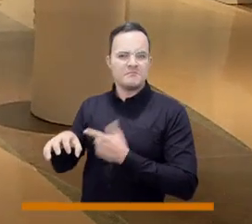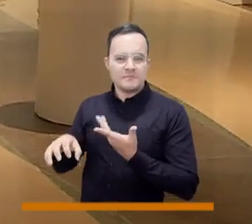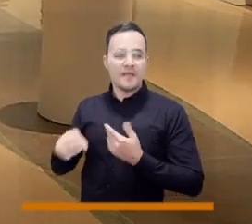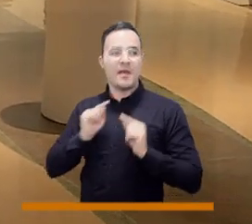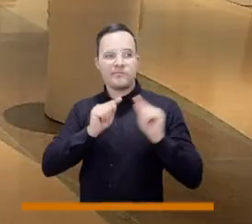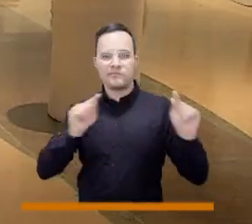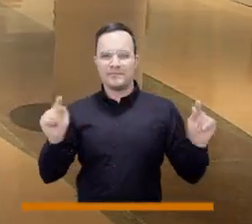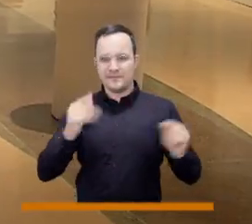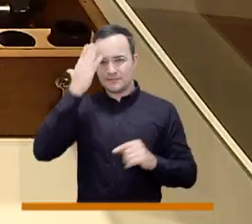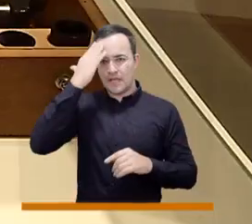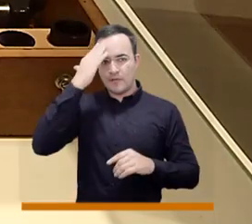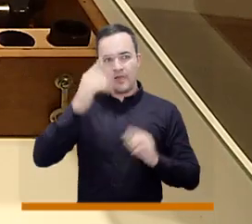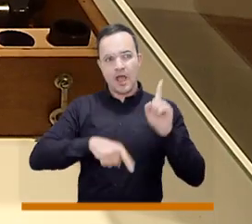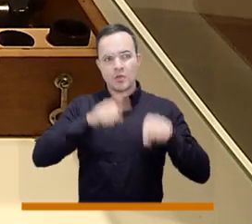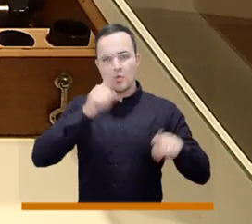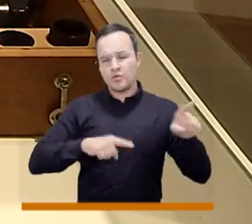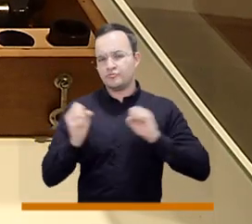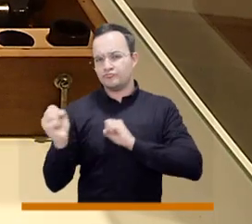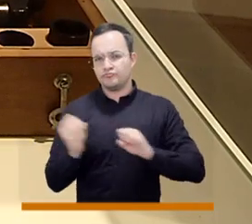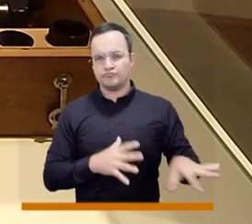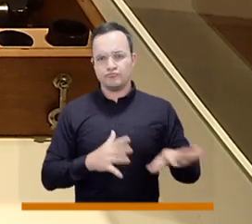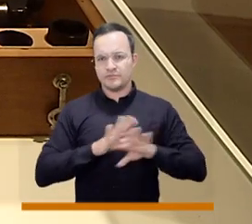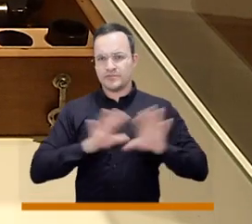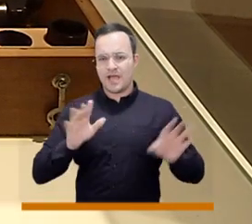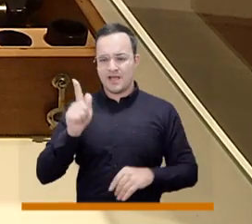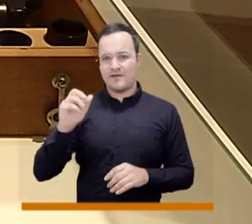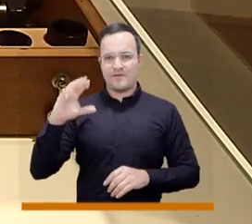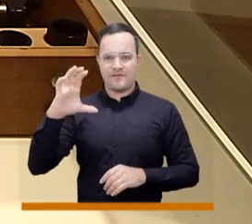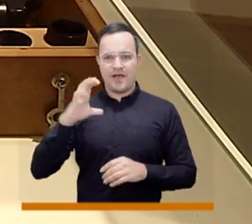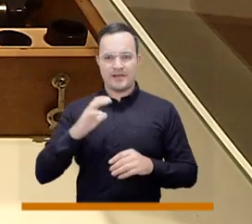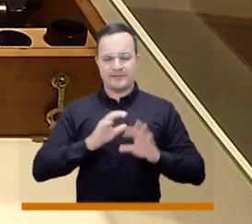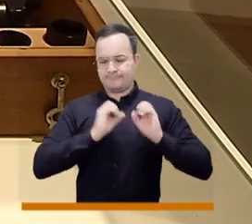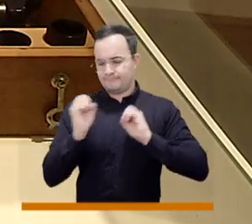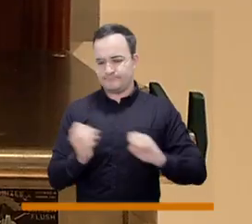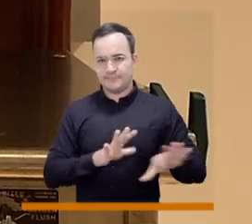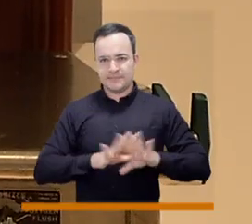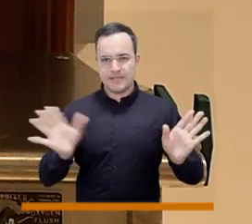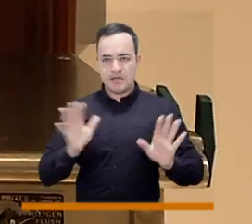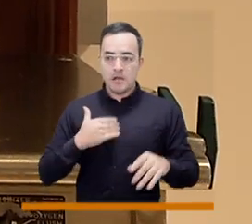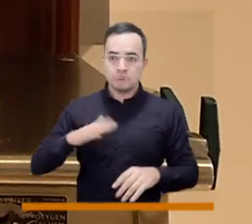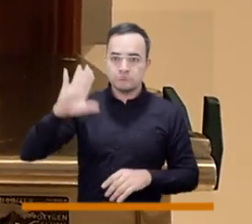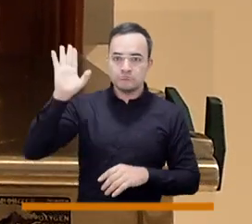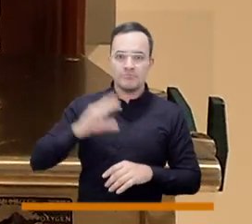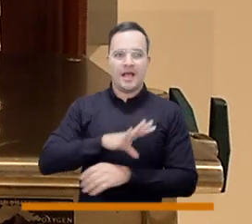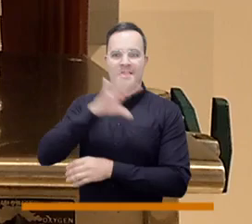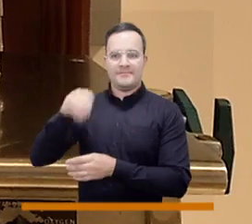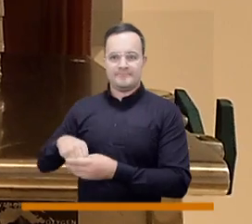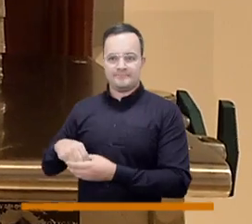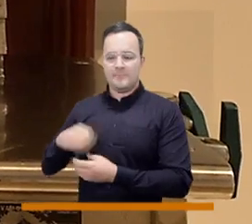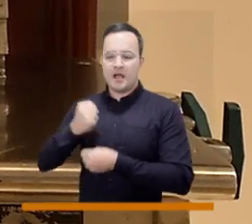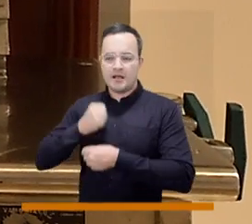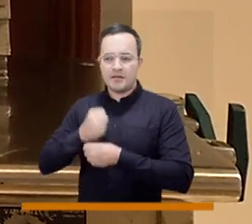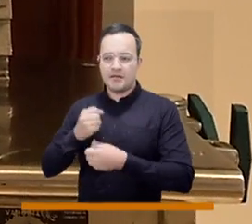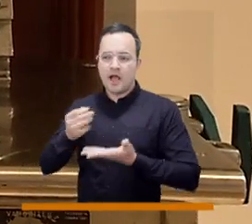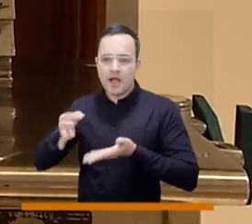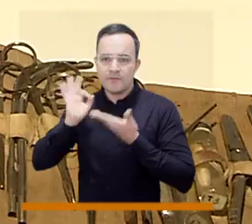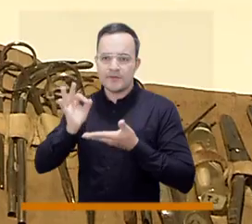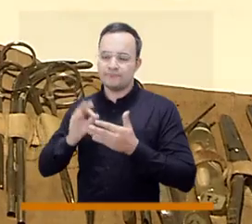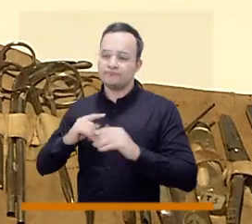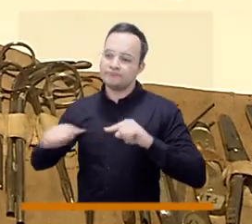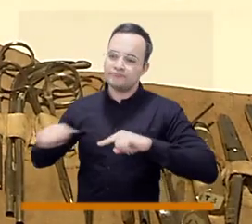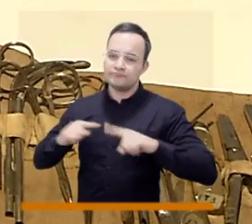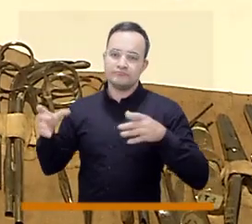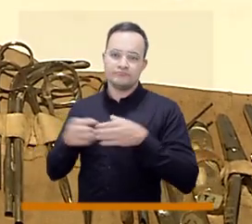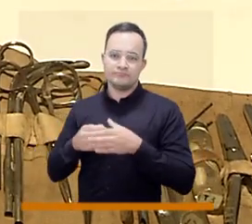con los procesos de reinserción de los excombatientes de las FARC en un café administrado